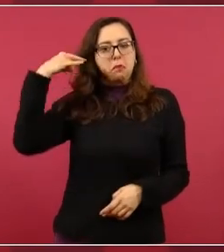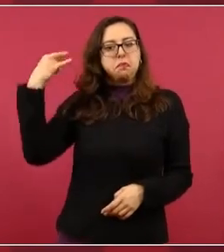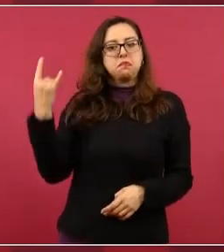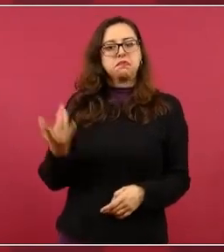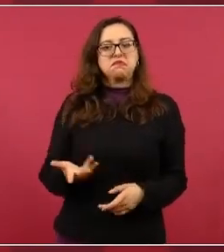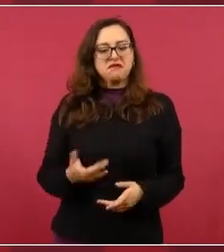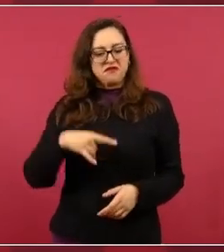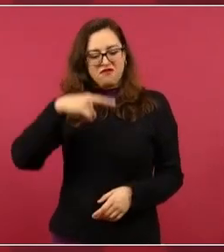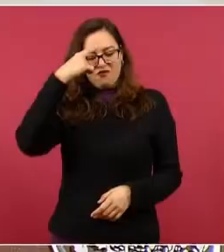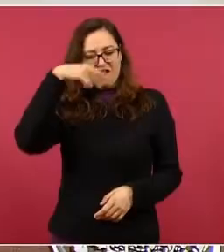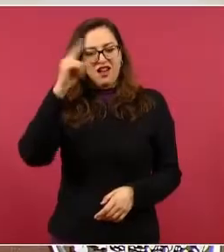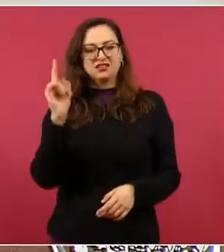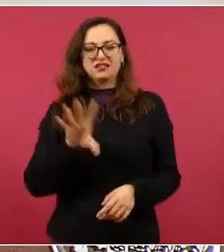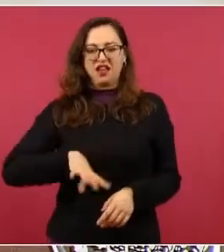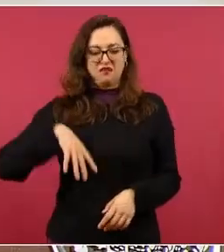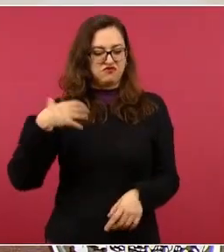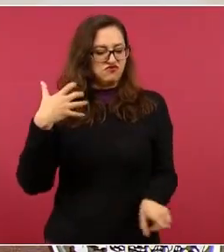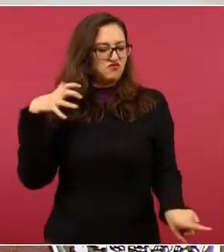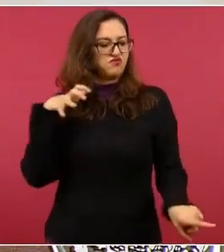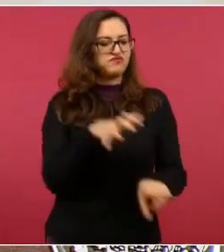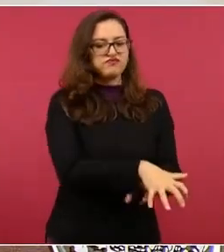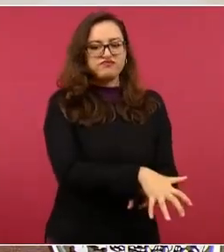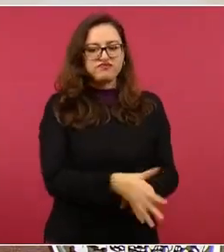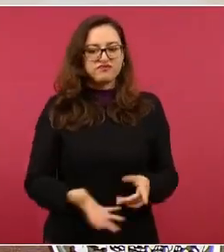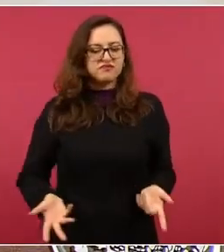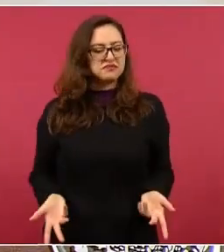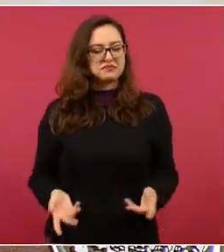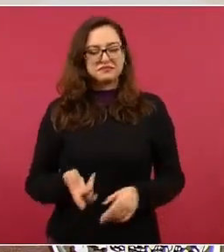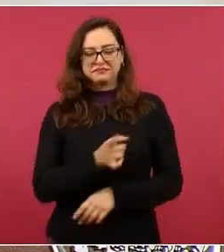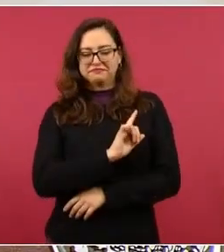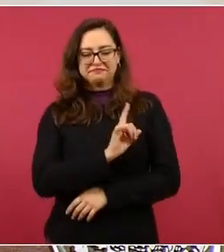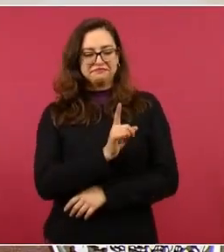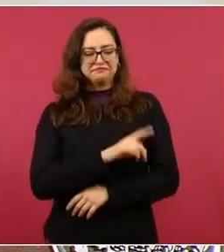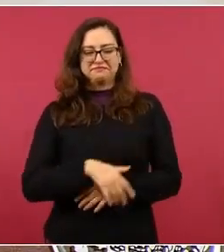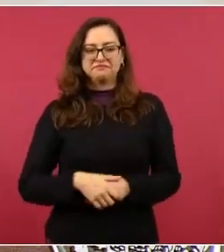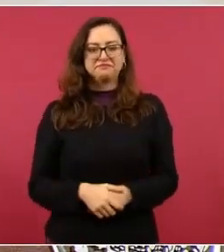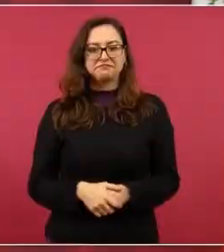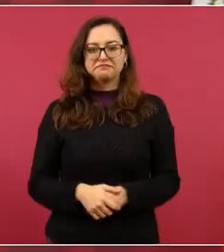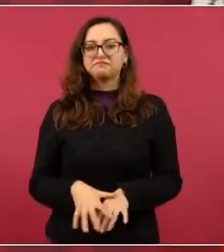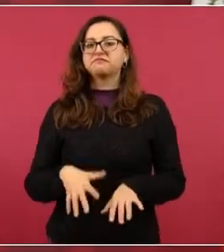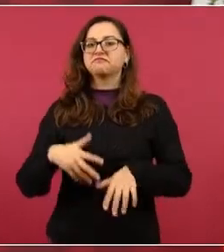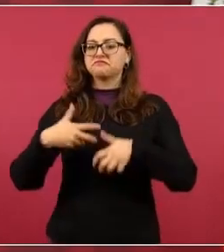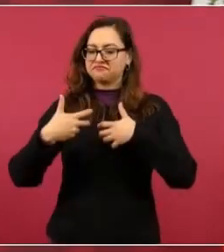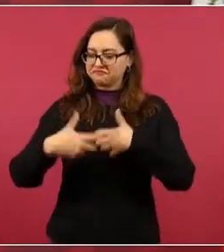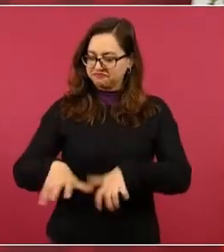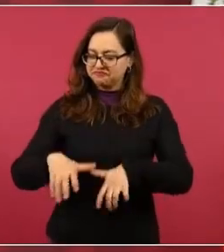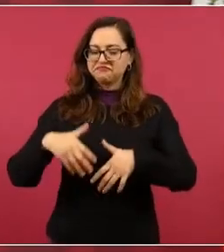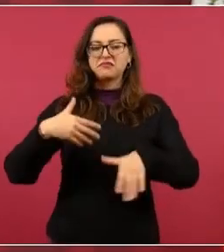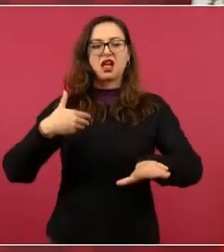La no violencia, la resistencia civil pacífica